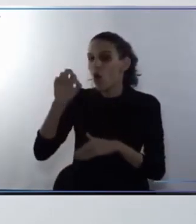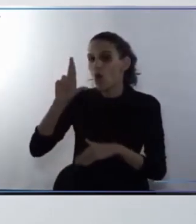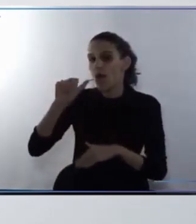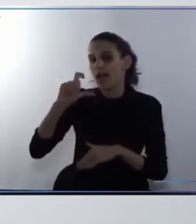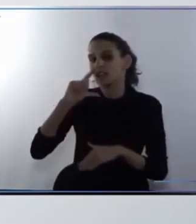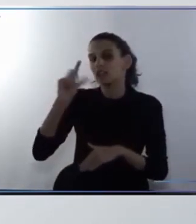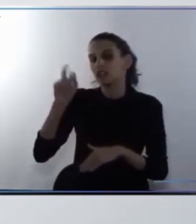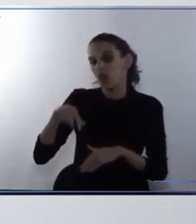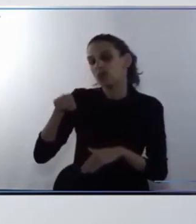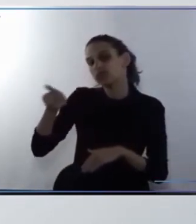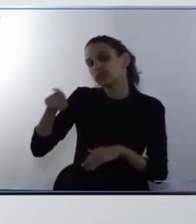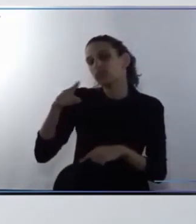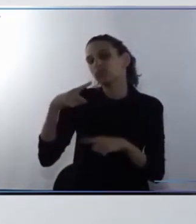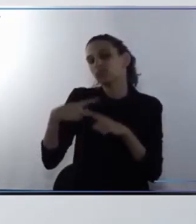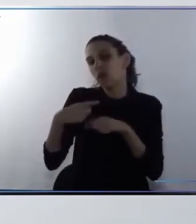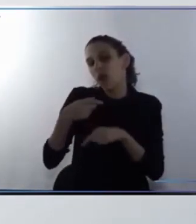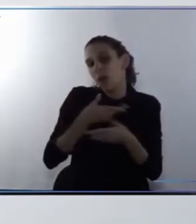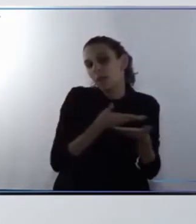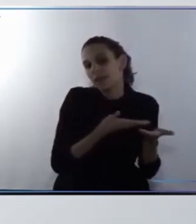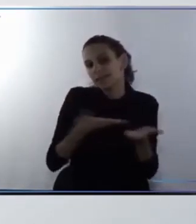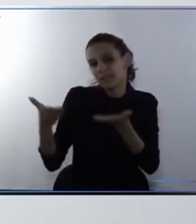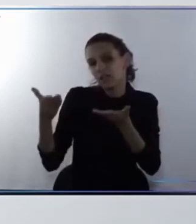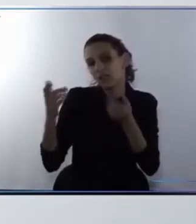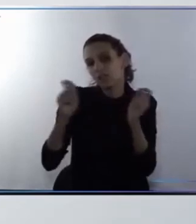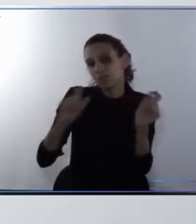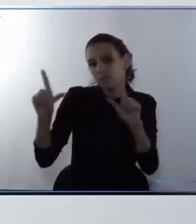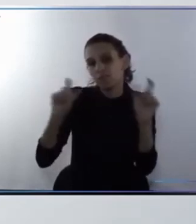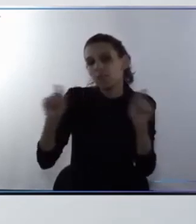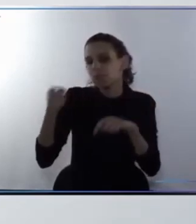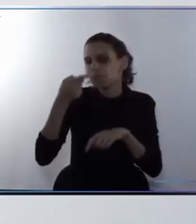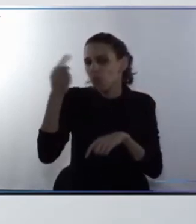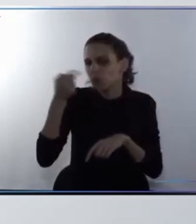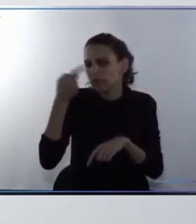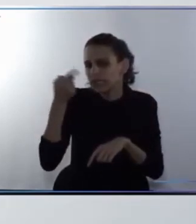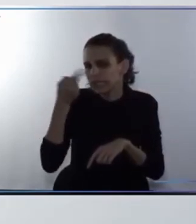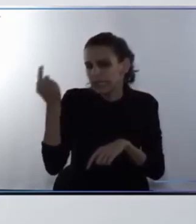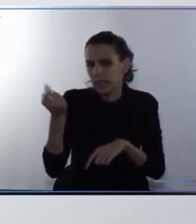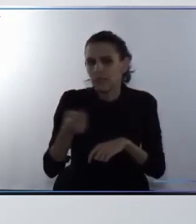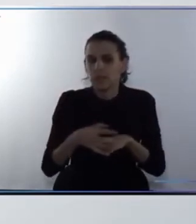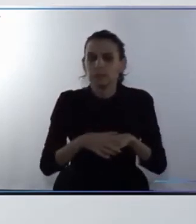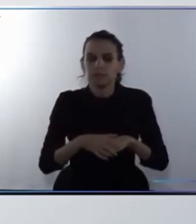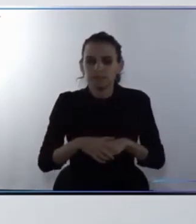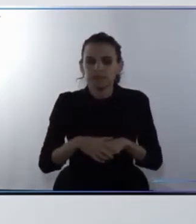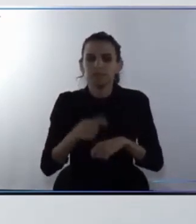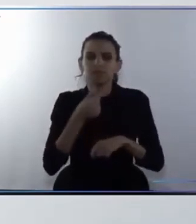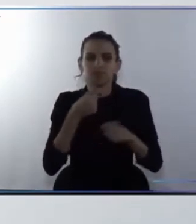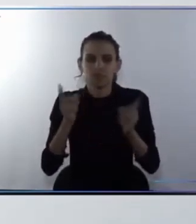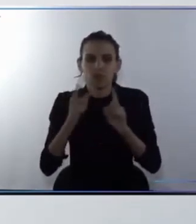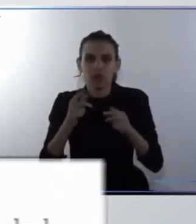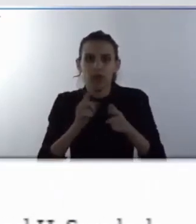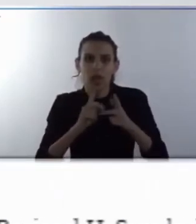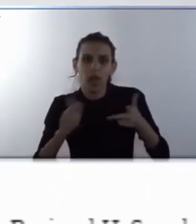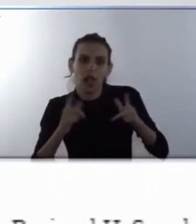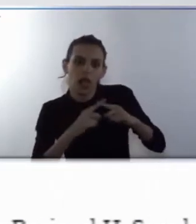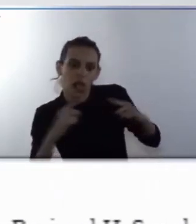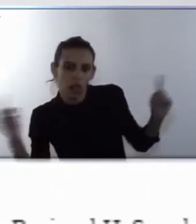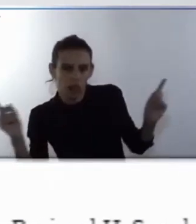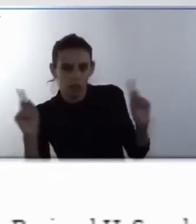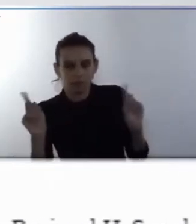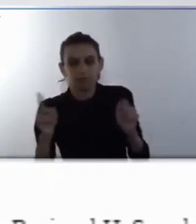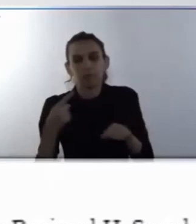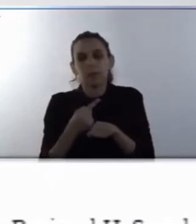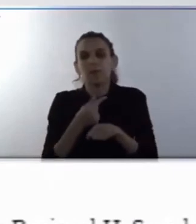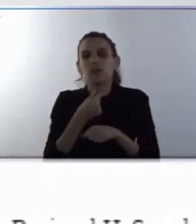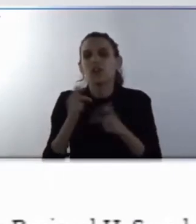interesantísima me voy a quedar con solo dos aspectos para no extenderme y poder presentar a la próxima oradora en primer lugar el enorme